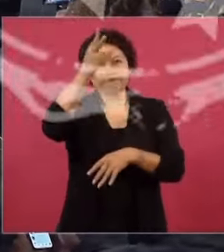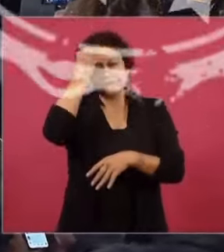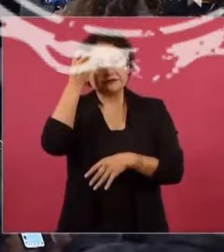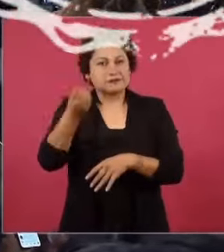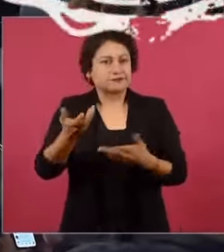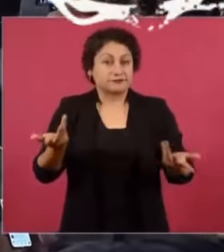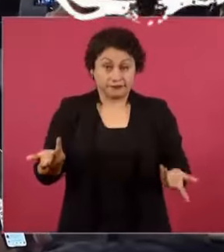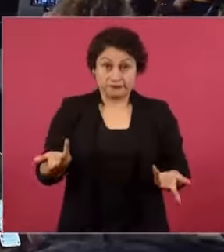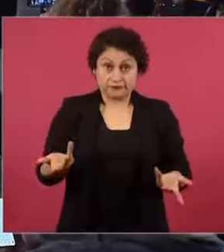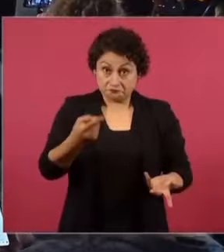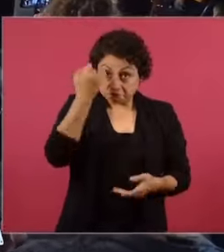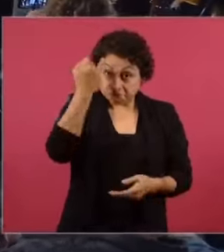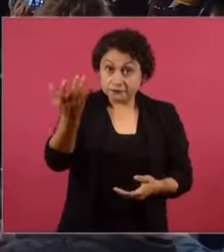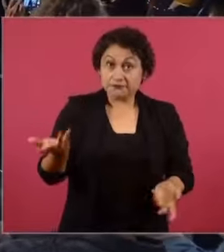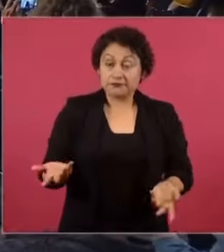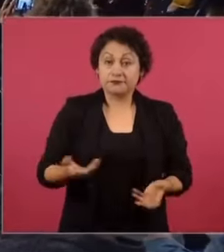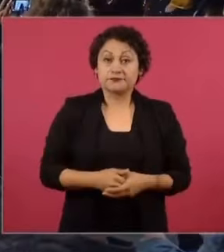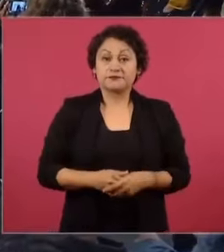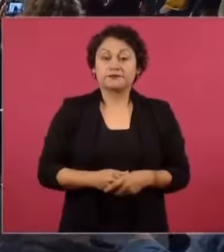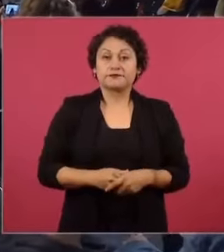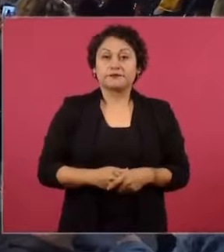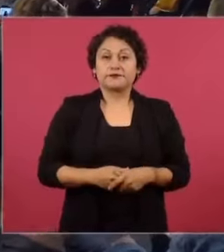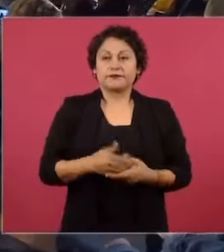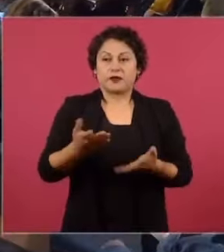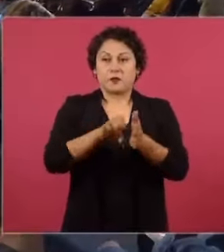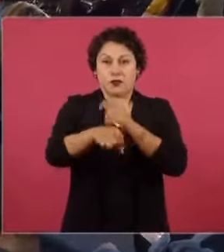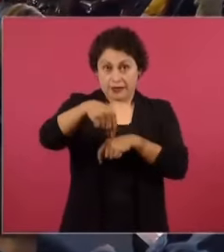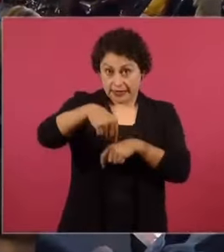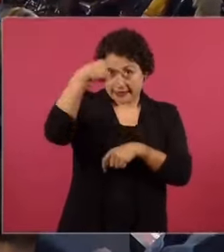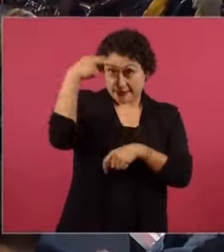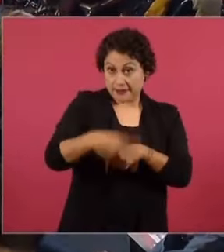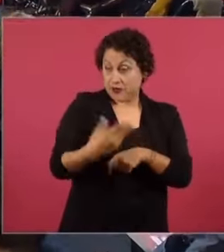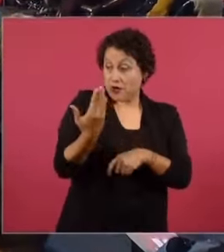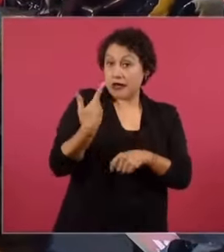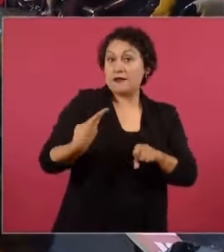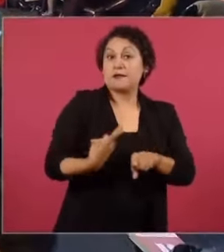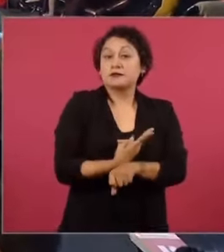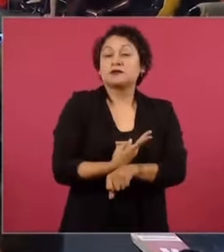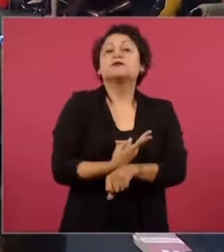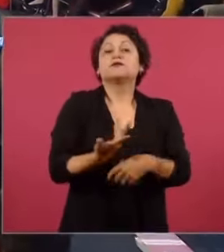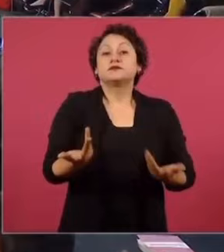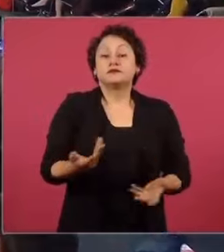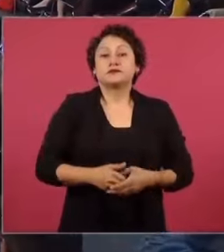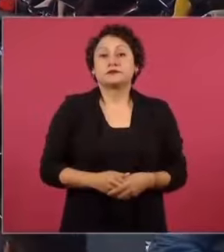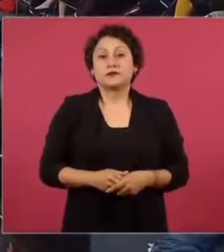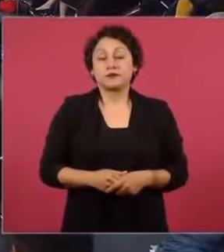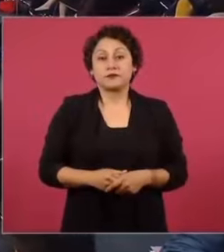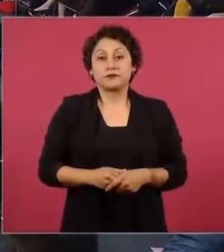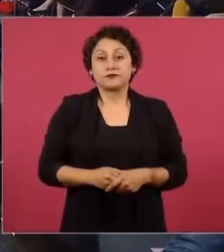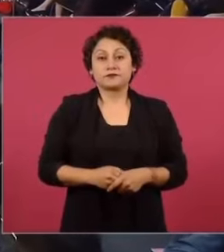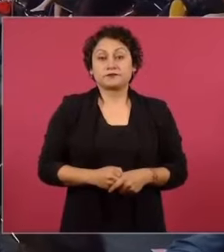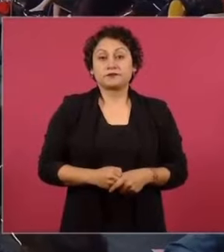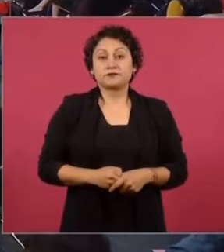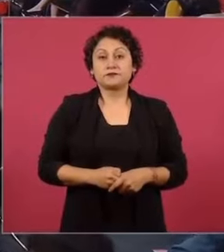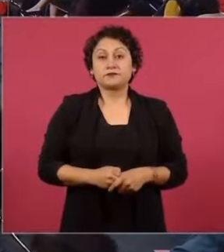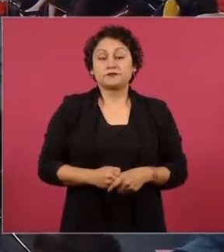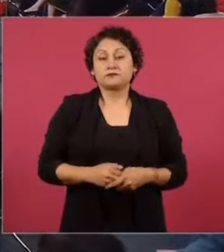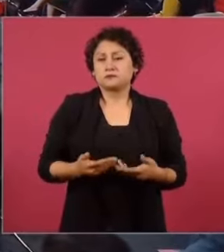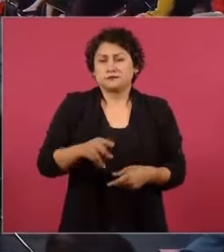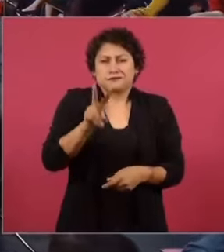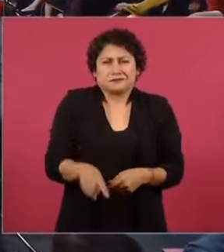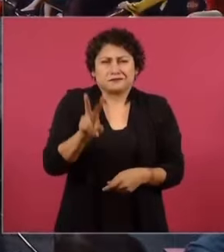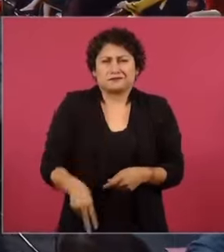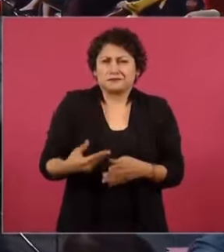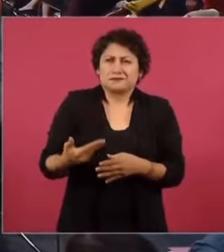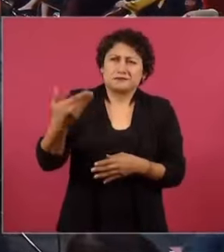Entonces, imagínense lo que sucedió recientemente en nuestro país. Todo un acontecimiento que por primera vez en siglos,